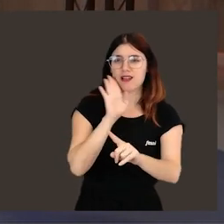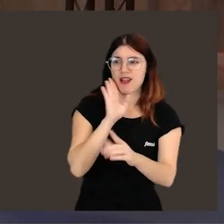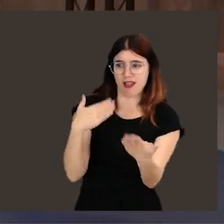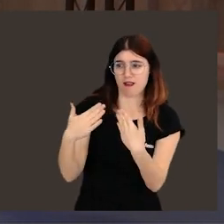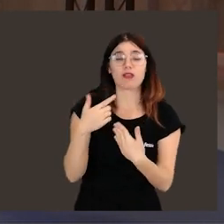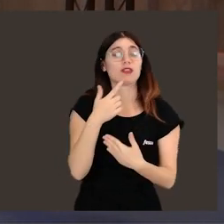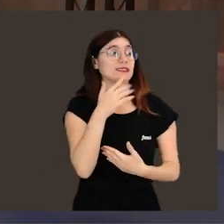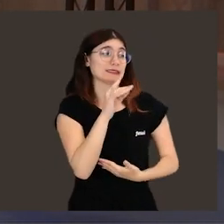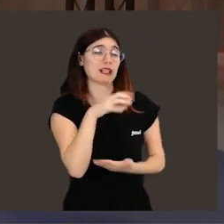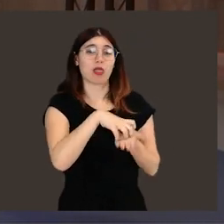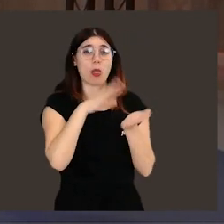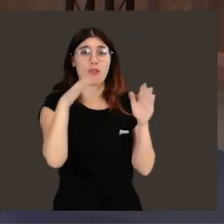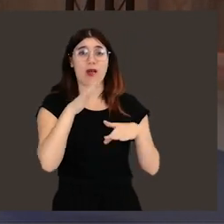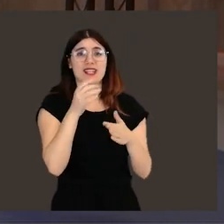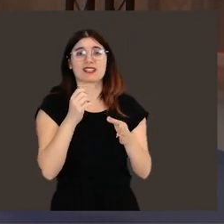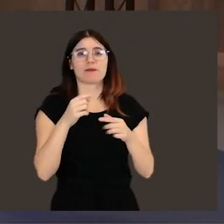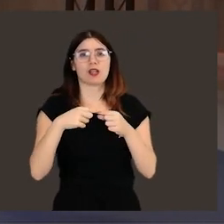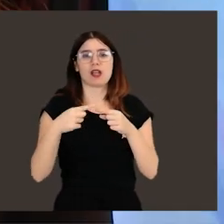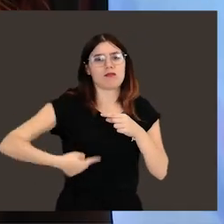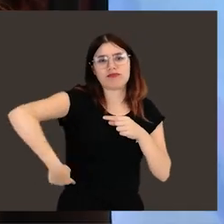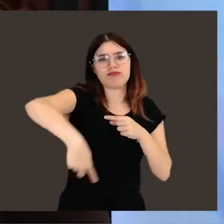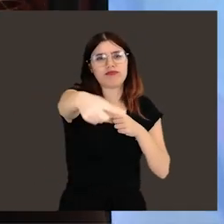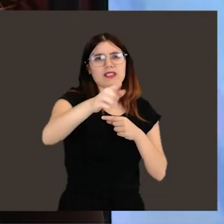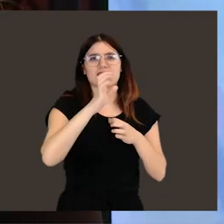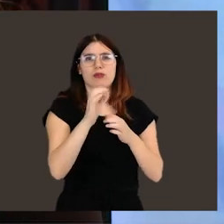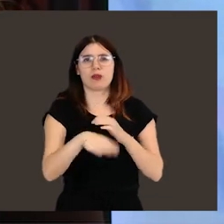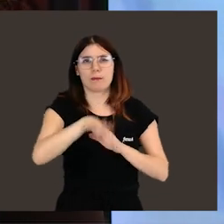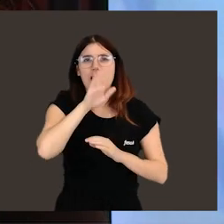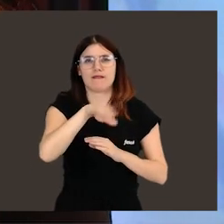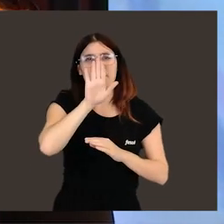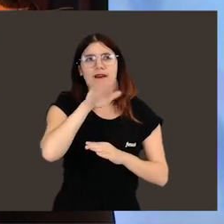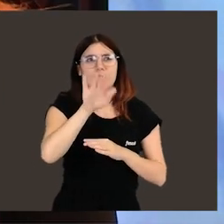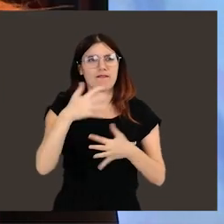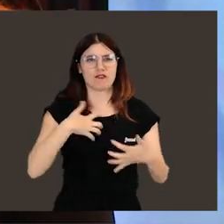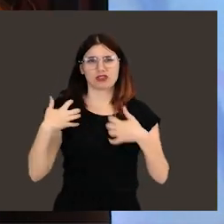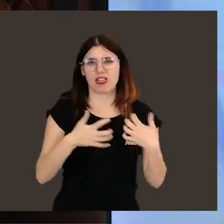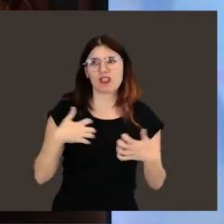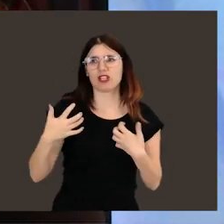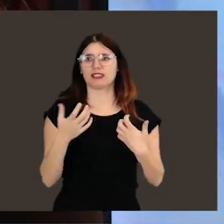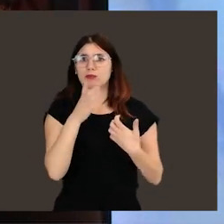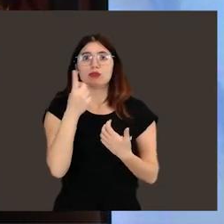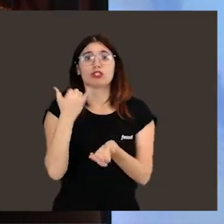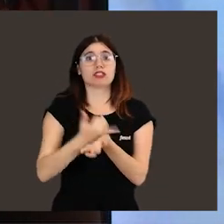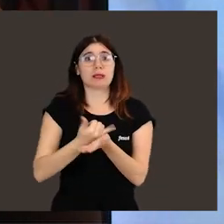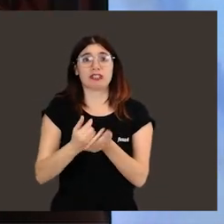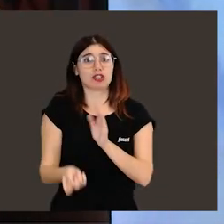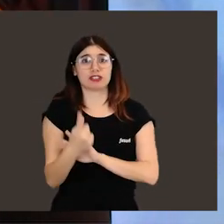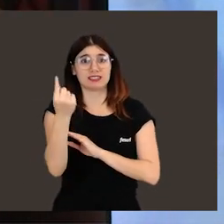hemos hablado muchas veces. Sin duda. Es una carrera de fondo. Te vas a enfrentar a muchas frustraciones, muchísimos experimentos